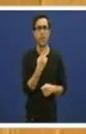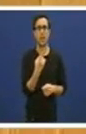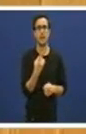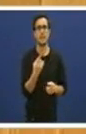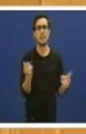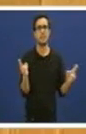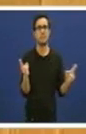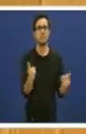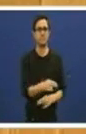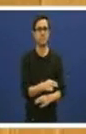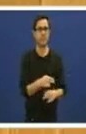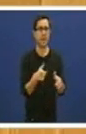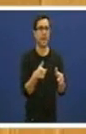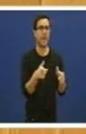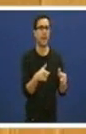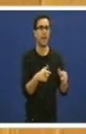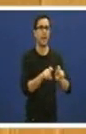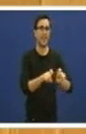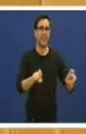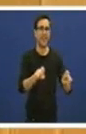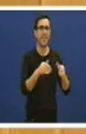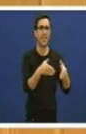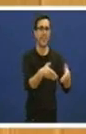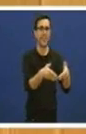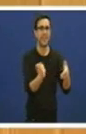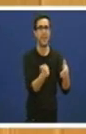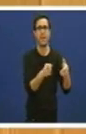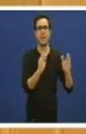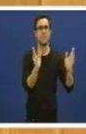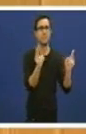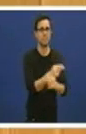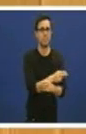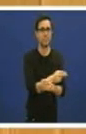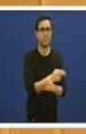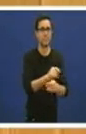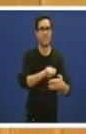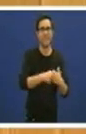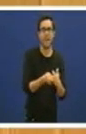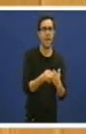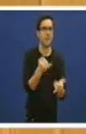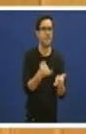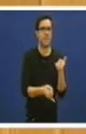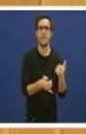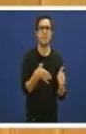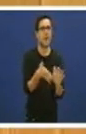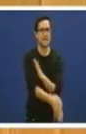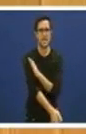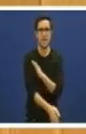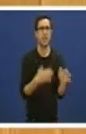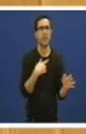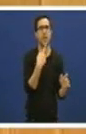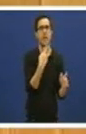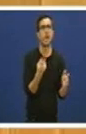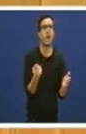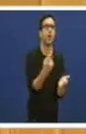polo xeral é para sempre, é para sempre. Entón, perdese irremediablemente os coñecimentos